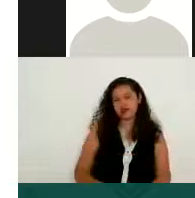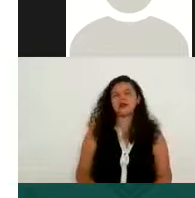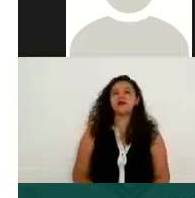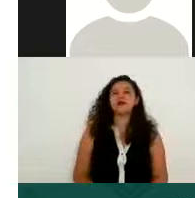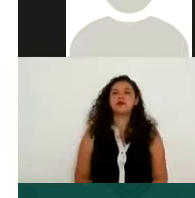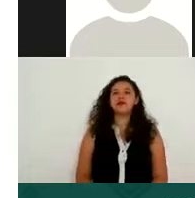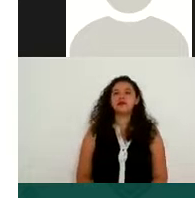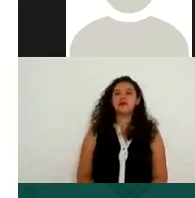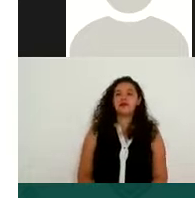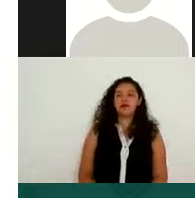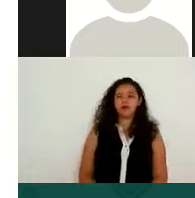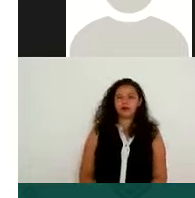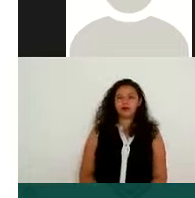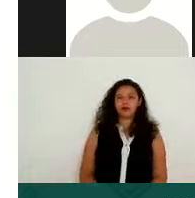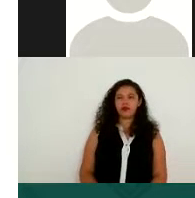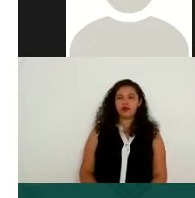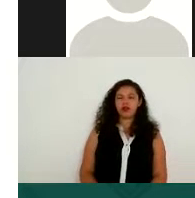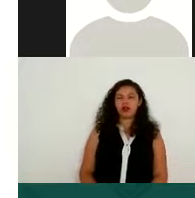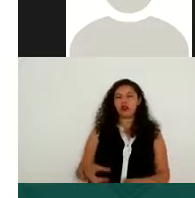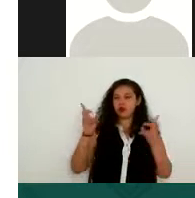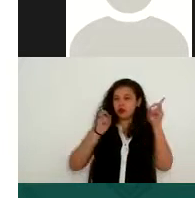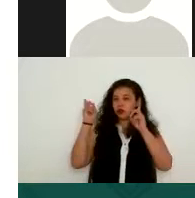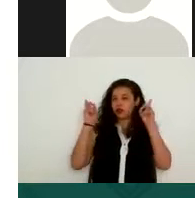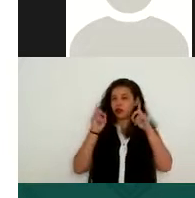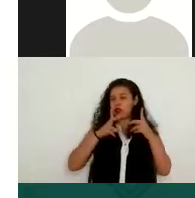No sé si hasta aquí tengan alguna duda con este comentario.